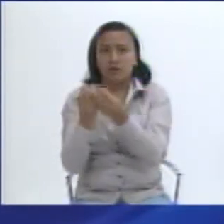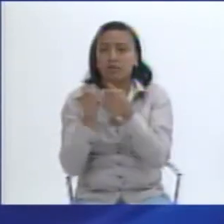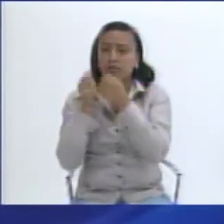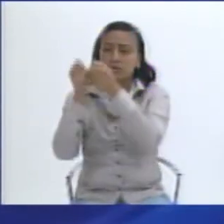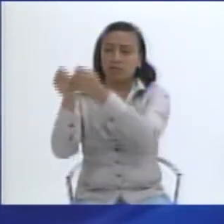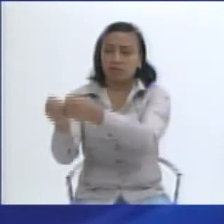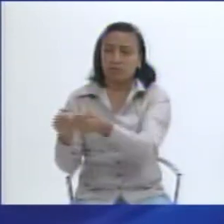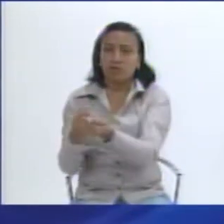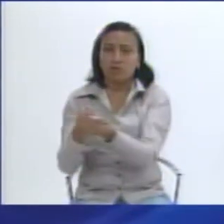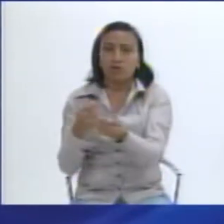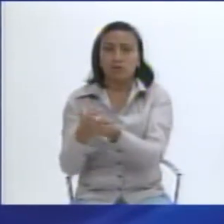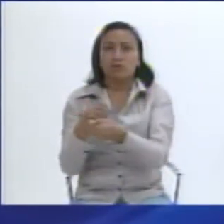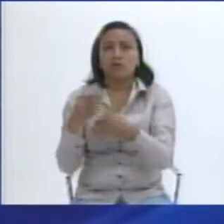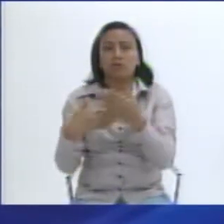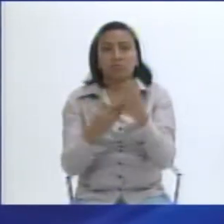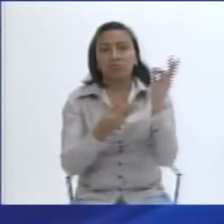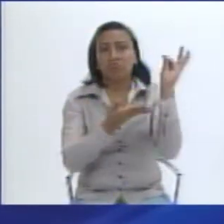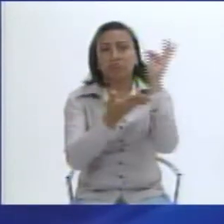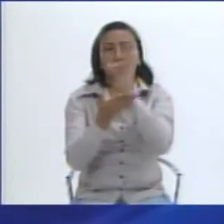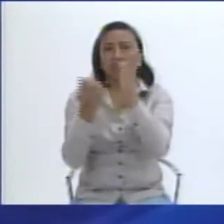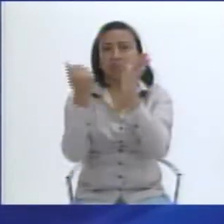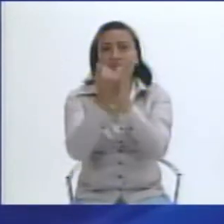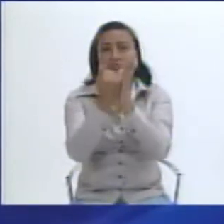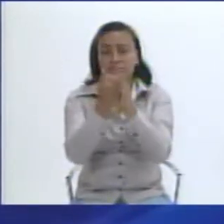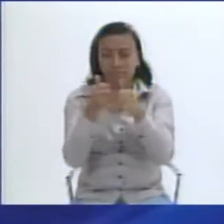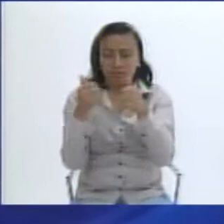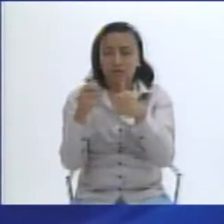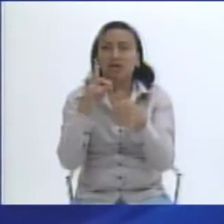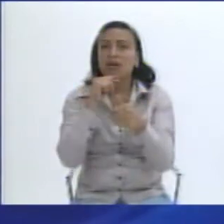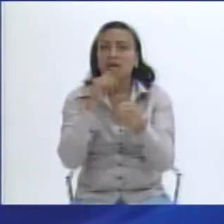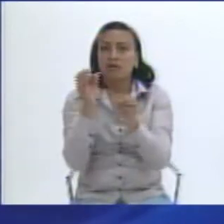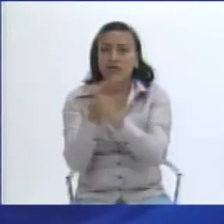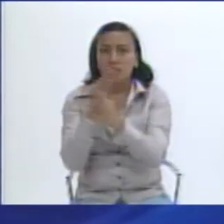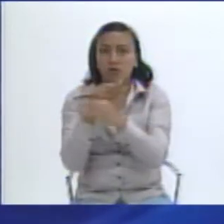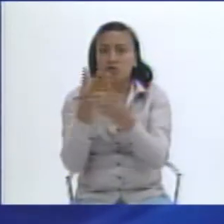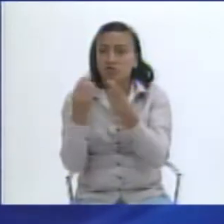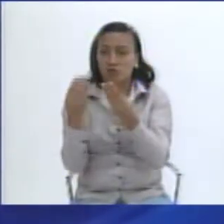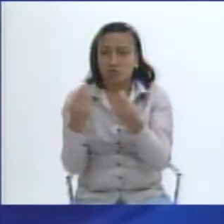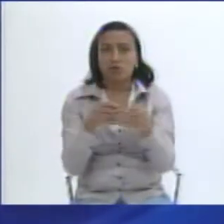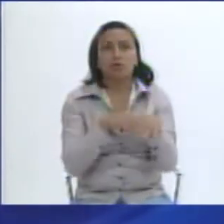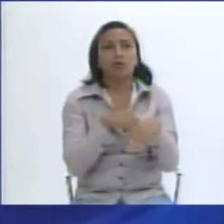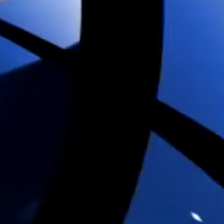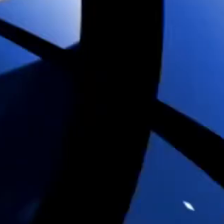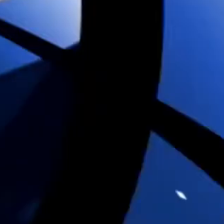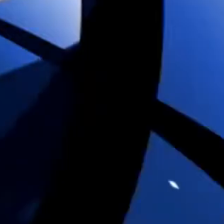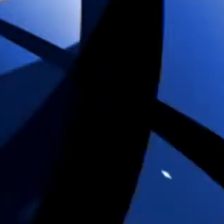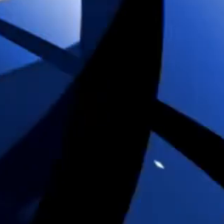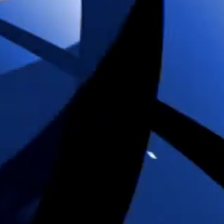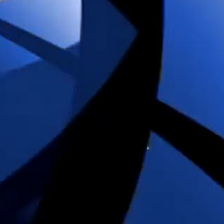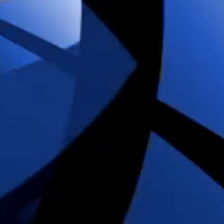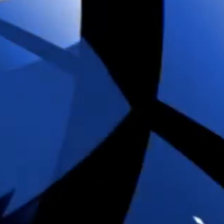esto con mucho grado. un reconocimiento a quienes formaron, hicieron mucho por la ciudad.